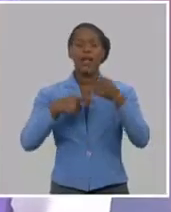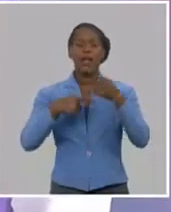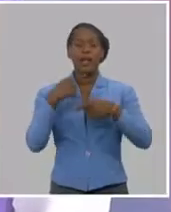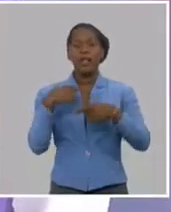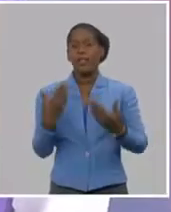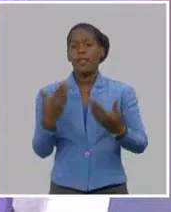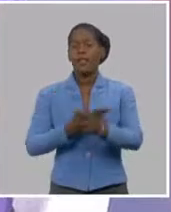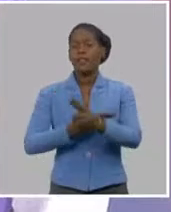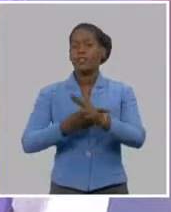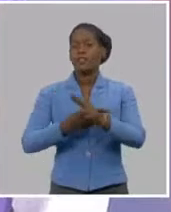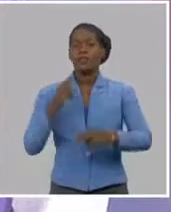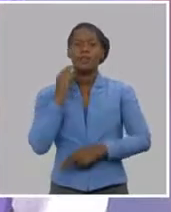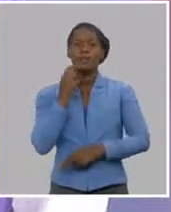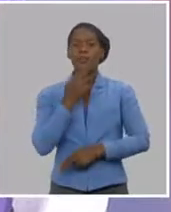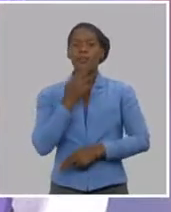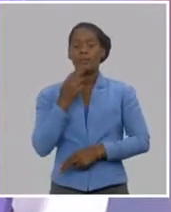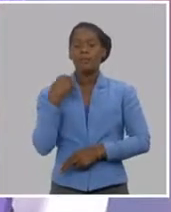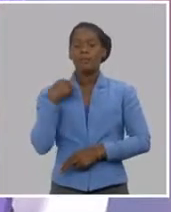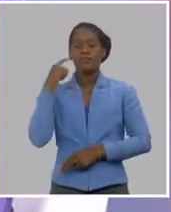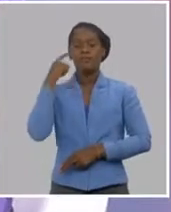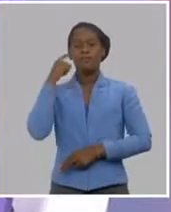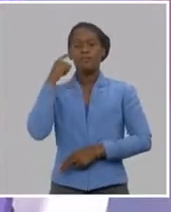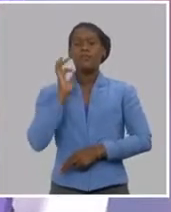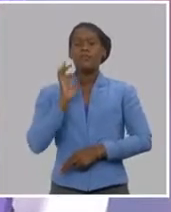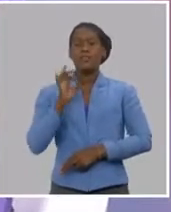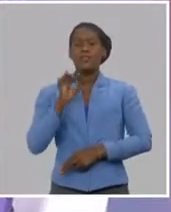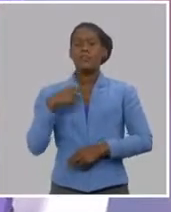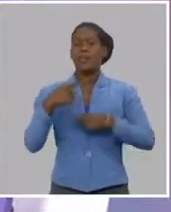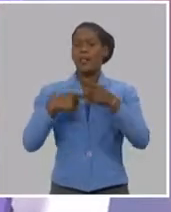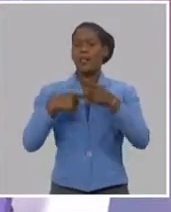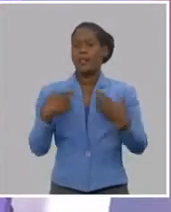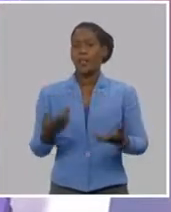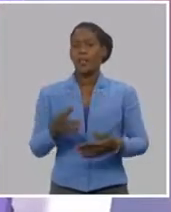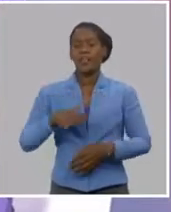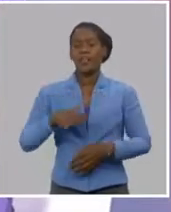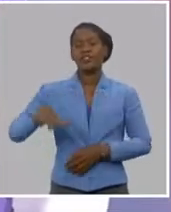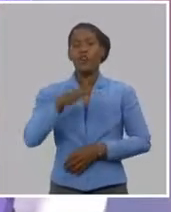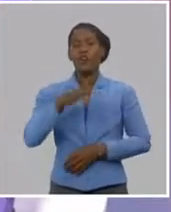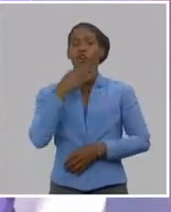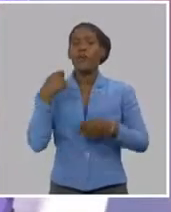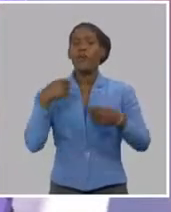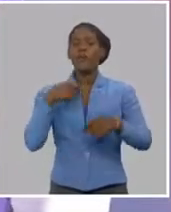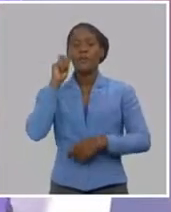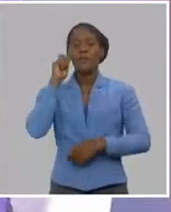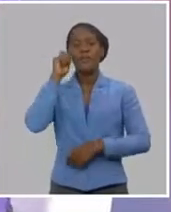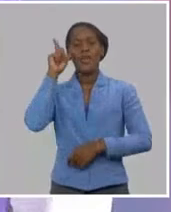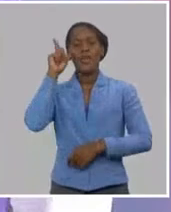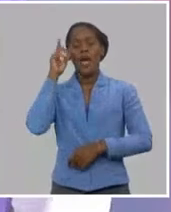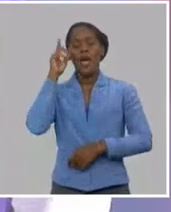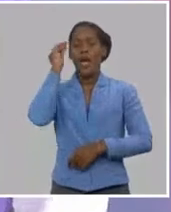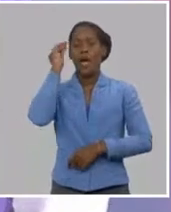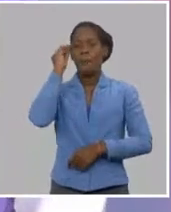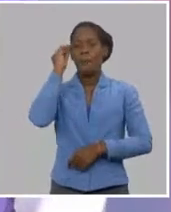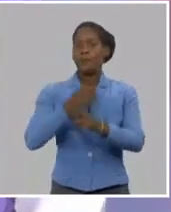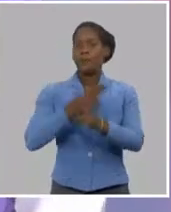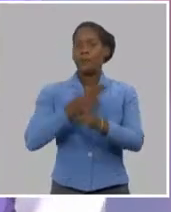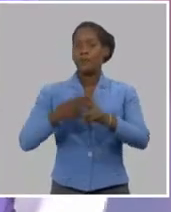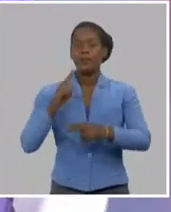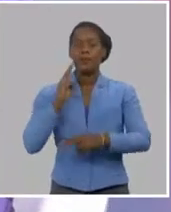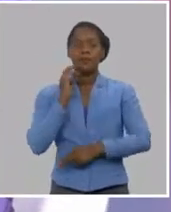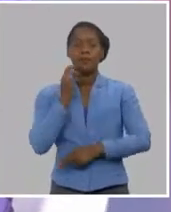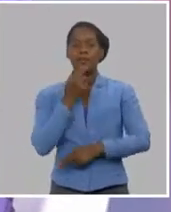pensamiento martiano es cómo acercar a los jóvenes a Martí. Cómo despertar esa pasión que tú sientes, te conozco hace muchísimos años,